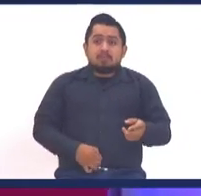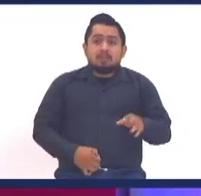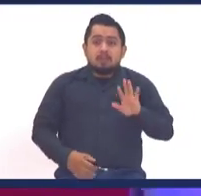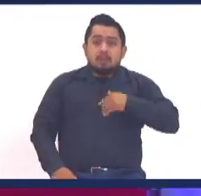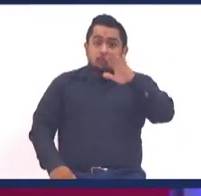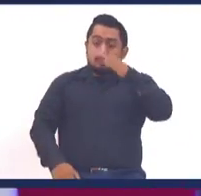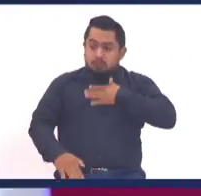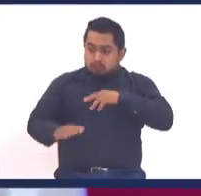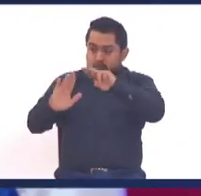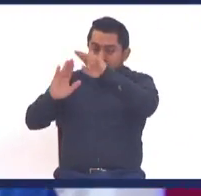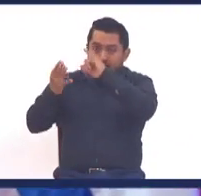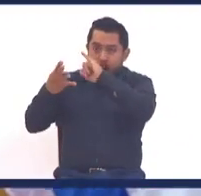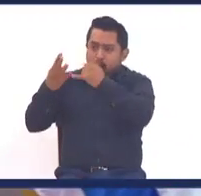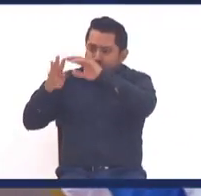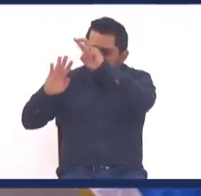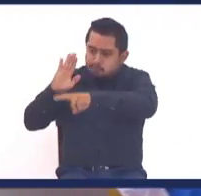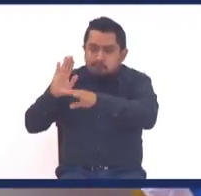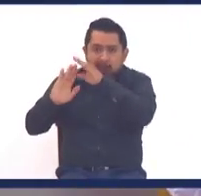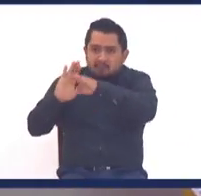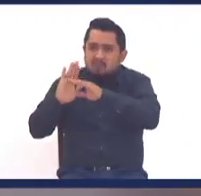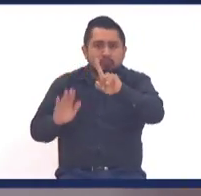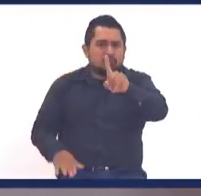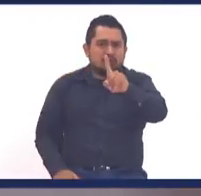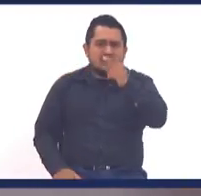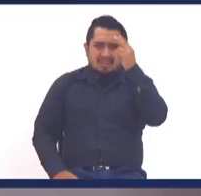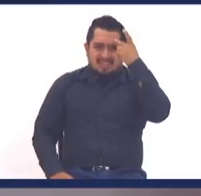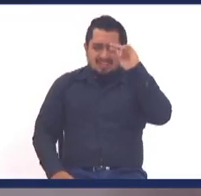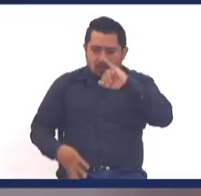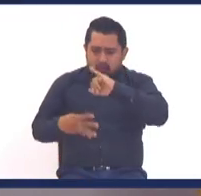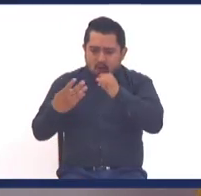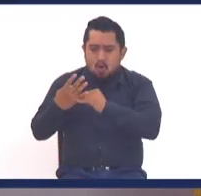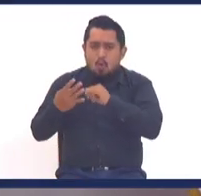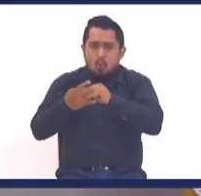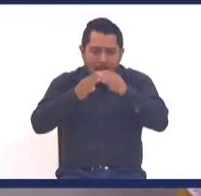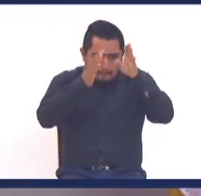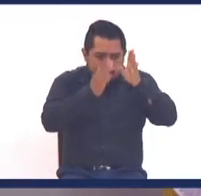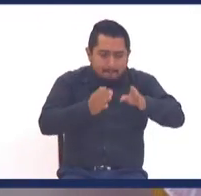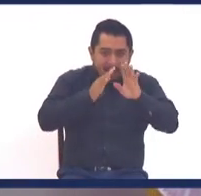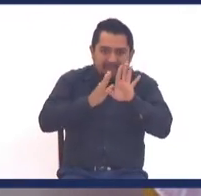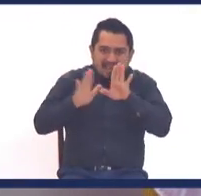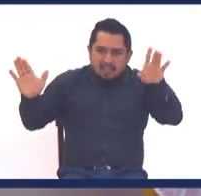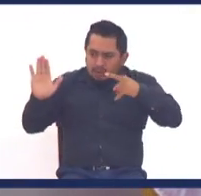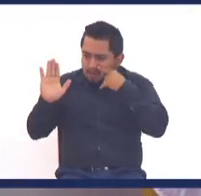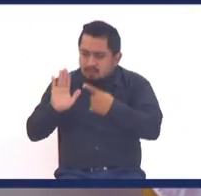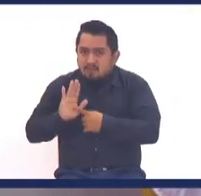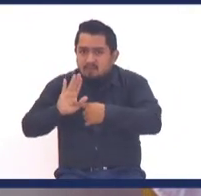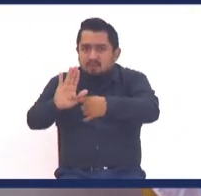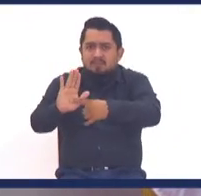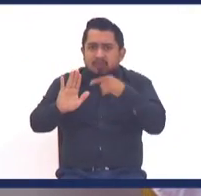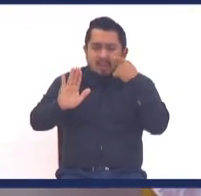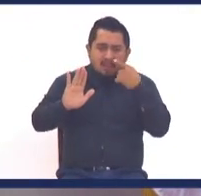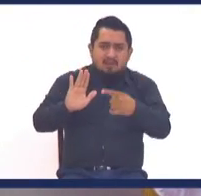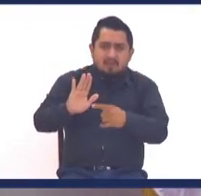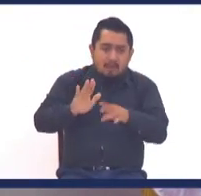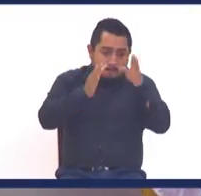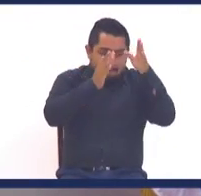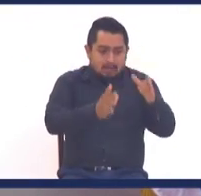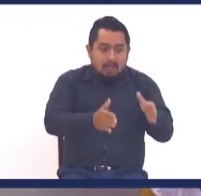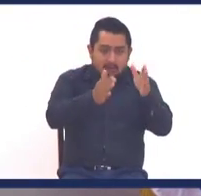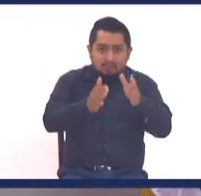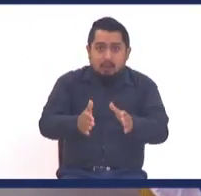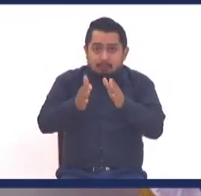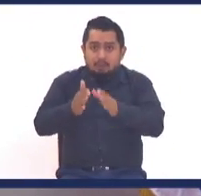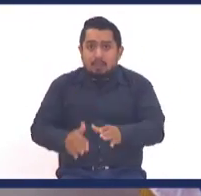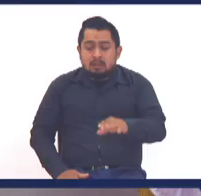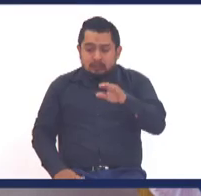lo esté desestimando, pero es maravilloso cómo da a conocer la persona de Cristo y cómo narra paso a paso